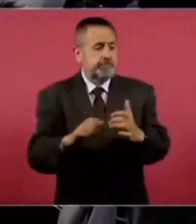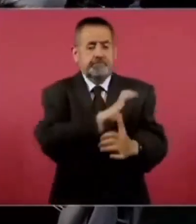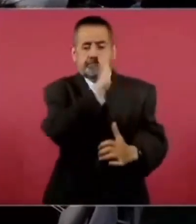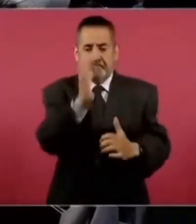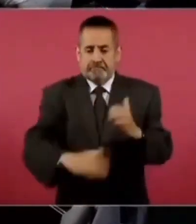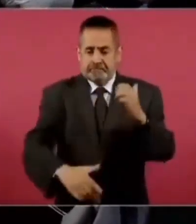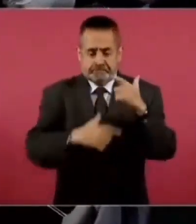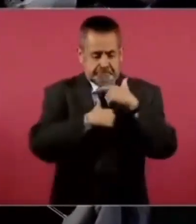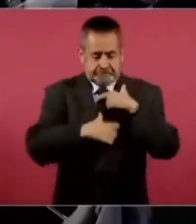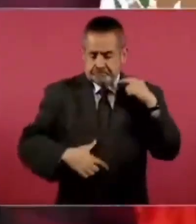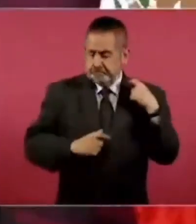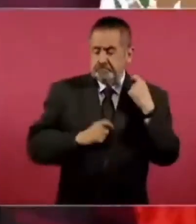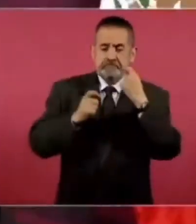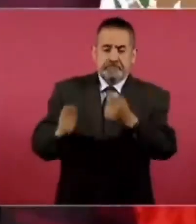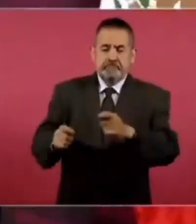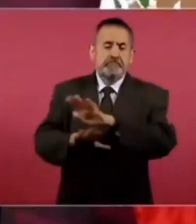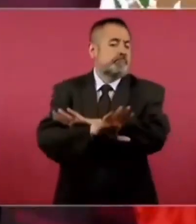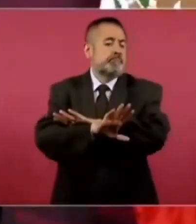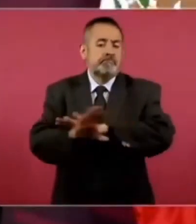me jubilo.